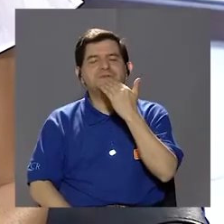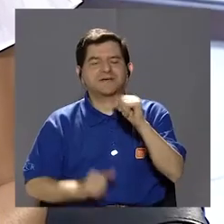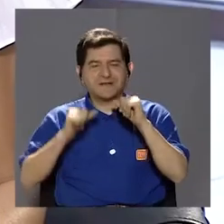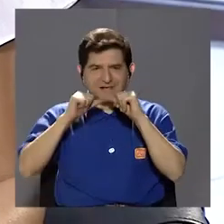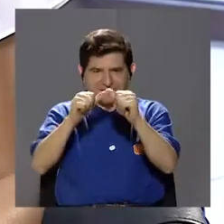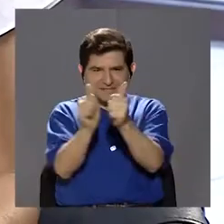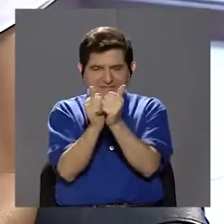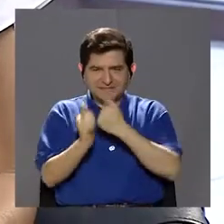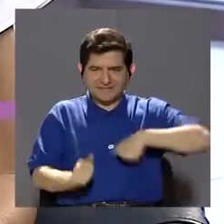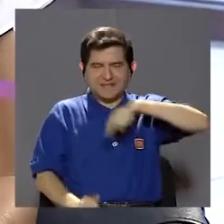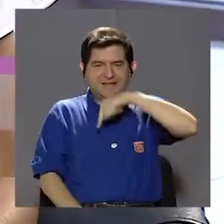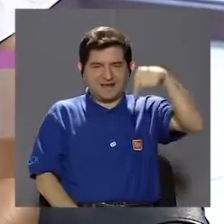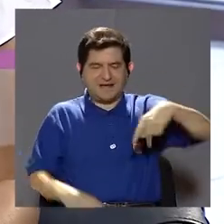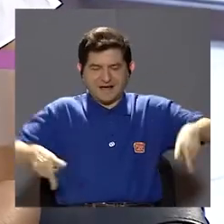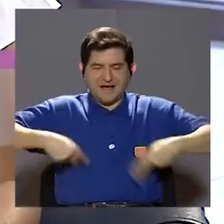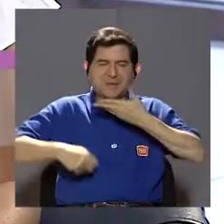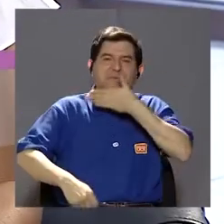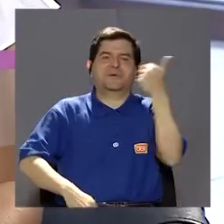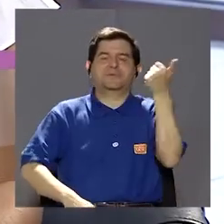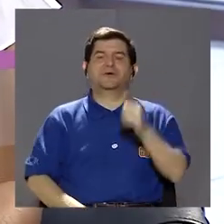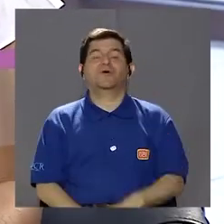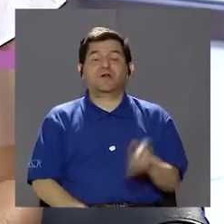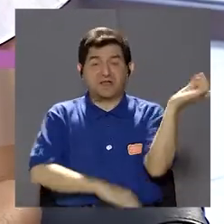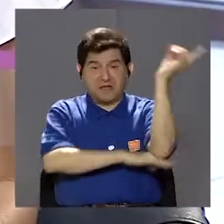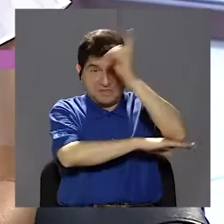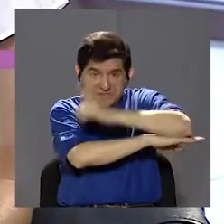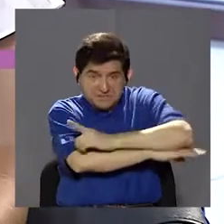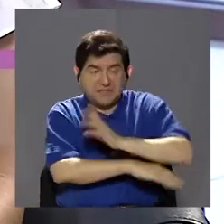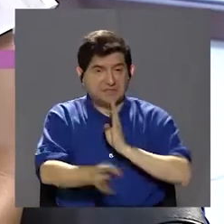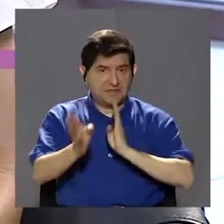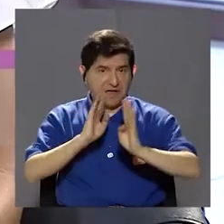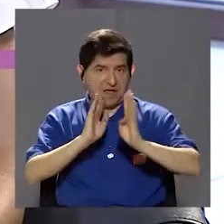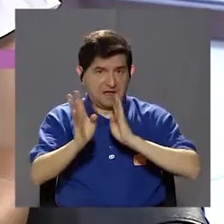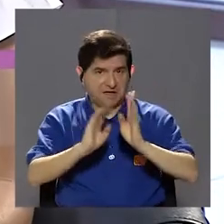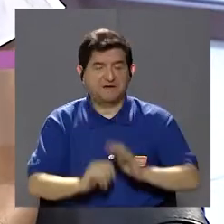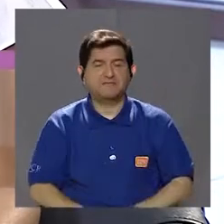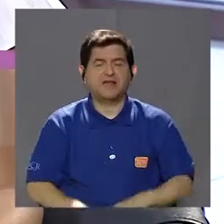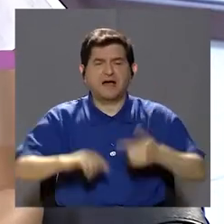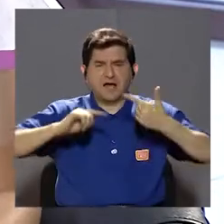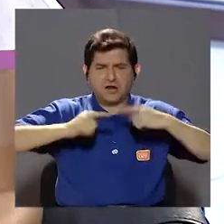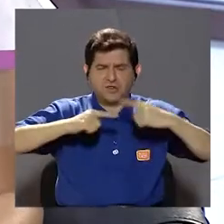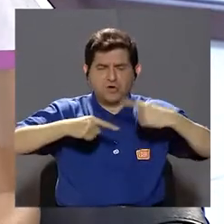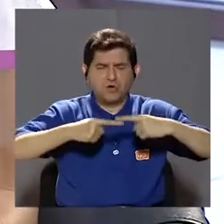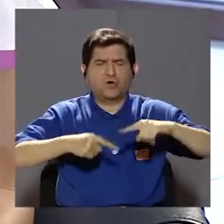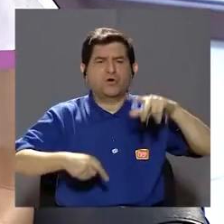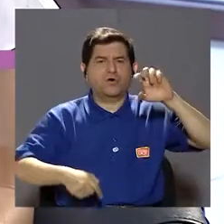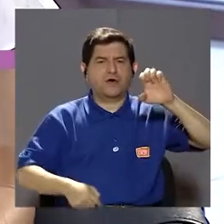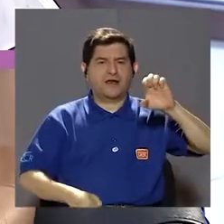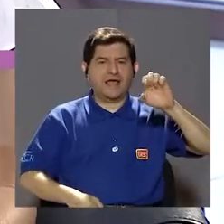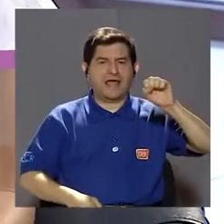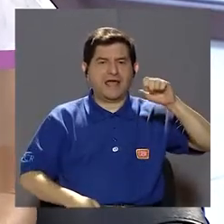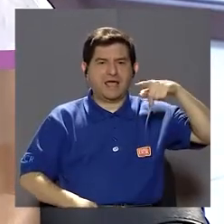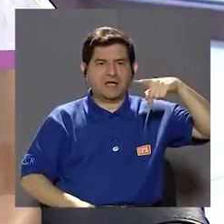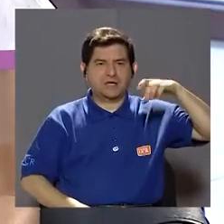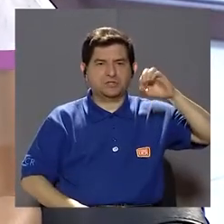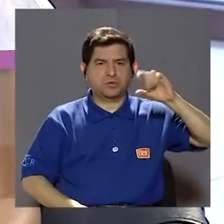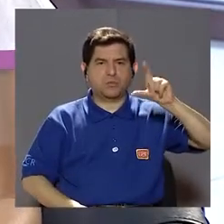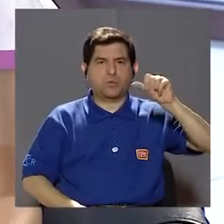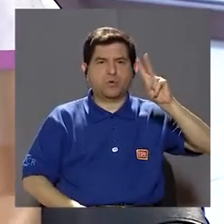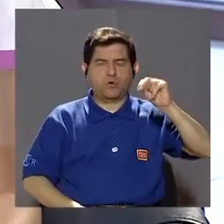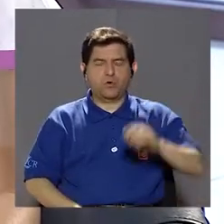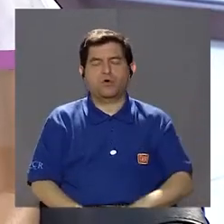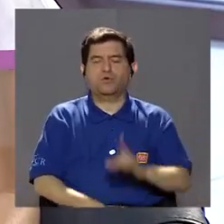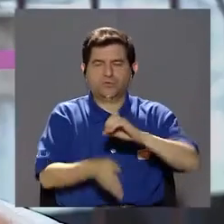Gracias por continuar con nosotros en Vivir Mejor. El día de hoy, conversando acerca del dolor de espolón. Para ello, nos